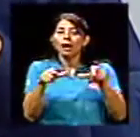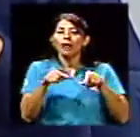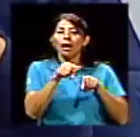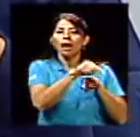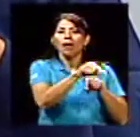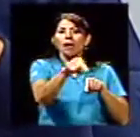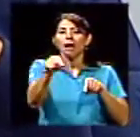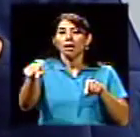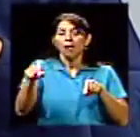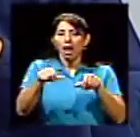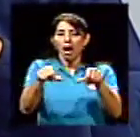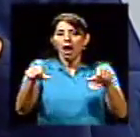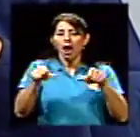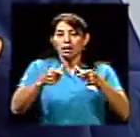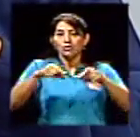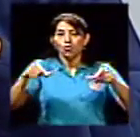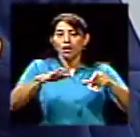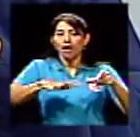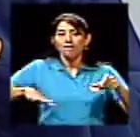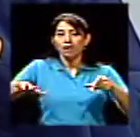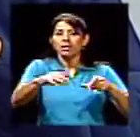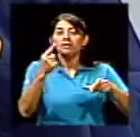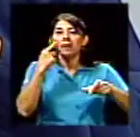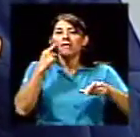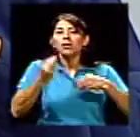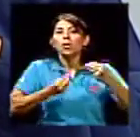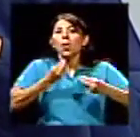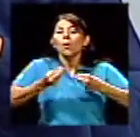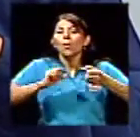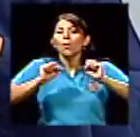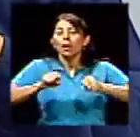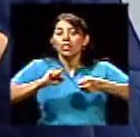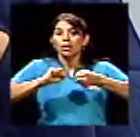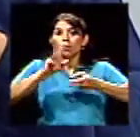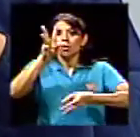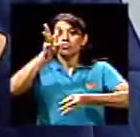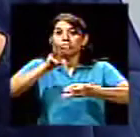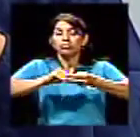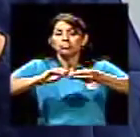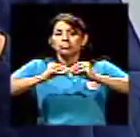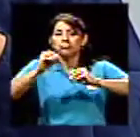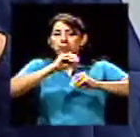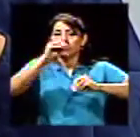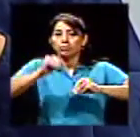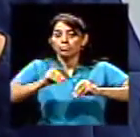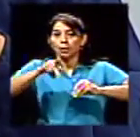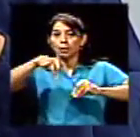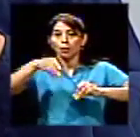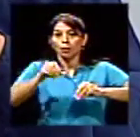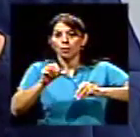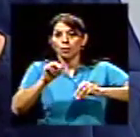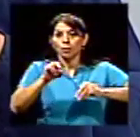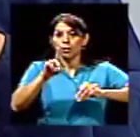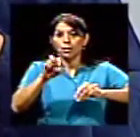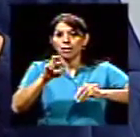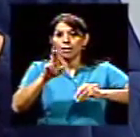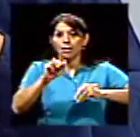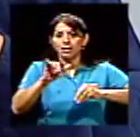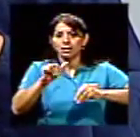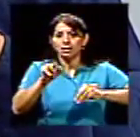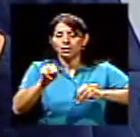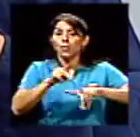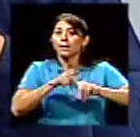digamos, geográficas, para ver cómo se pondera. Pero ahí el problema de ponderación es complejo, se puede